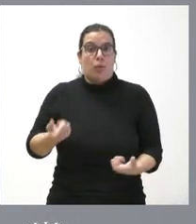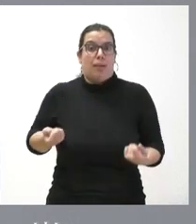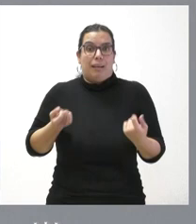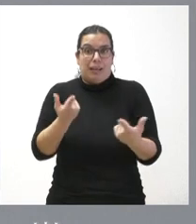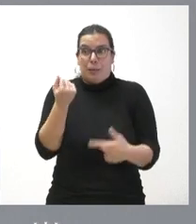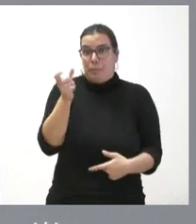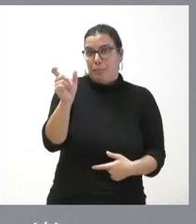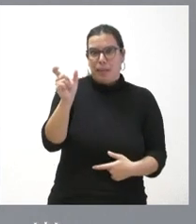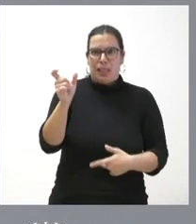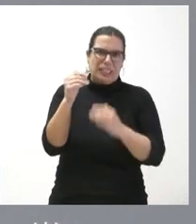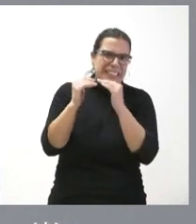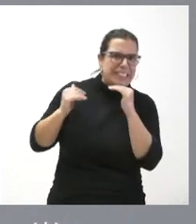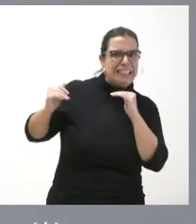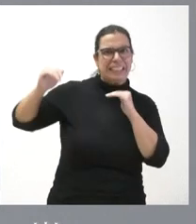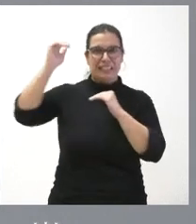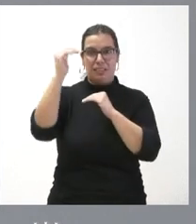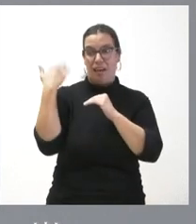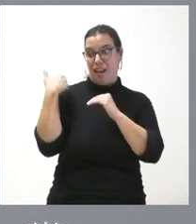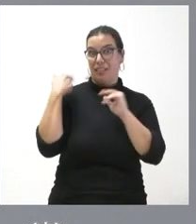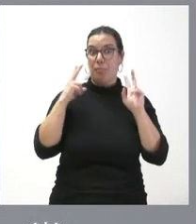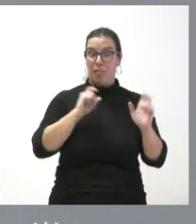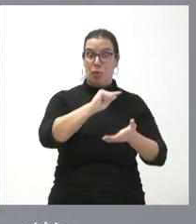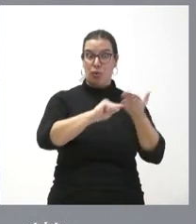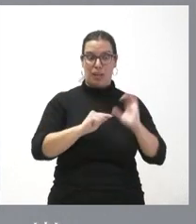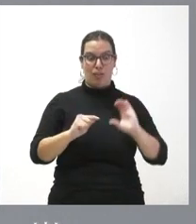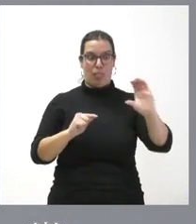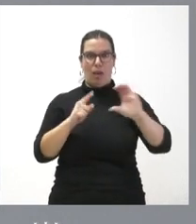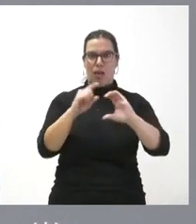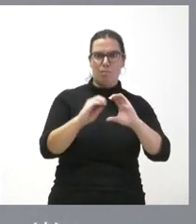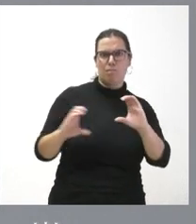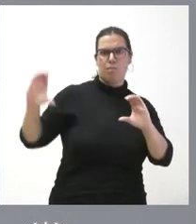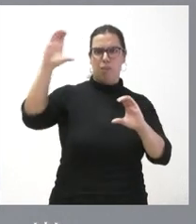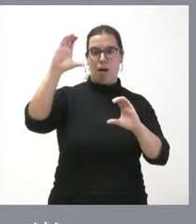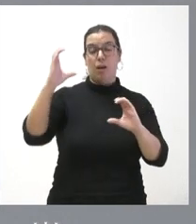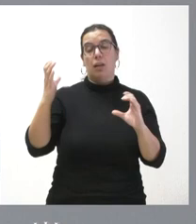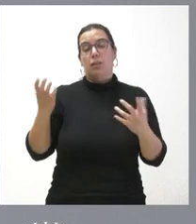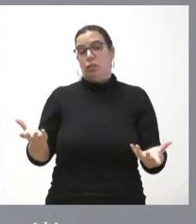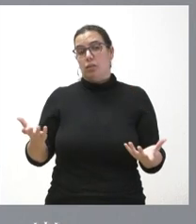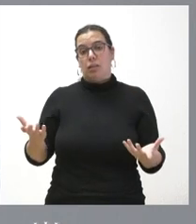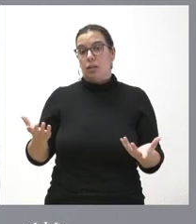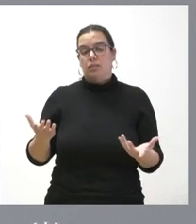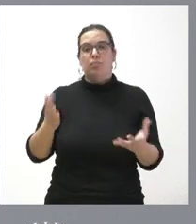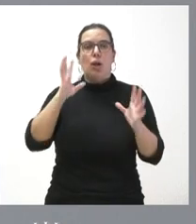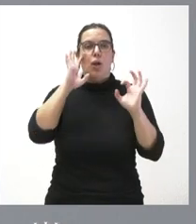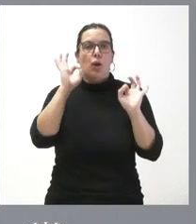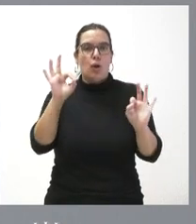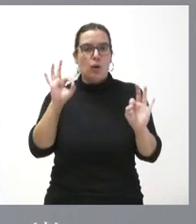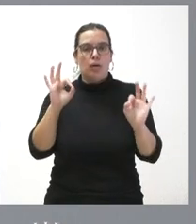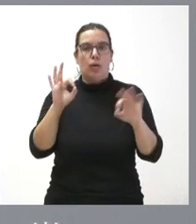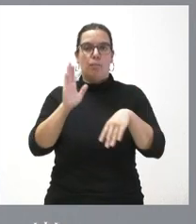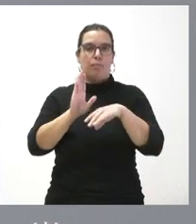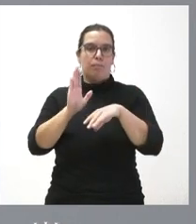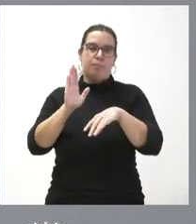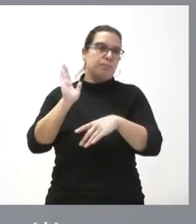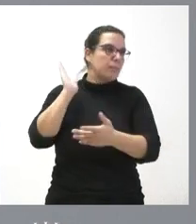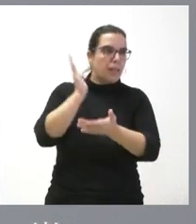estaba siendo mucho mayor del que inicialmente determinó el proceso de adjudicación y sin perjuicio lógicamente de las sanciones